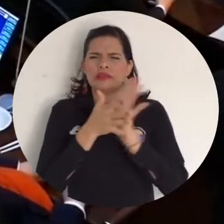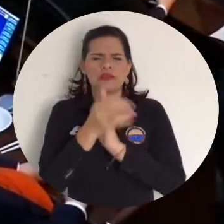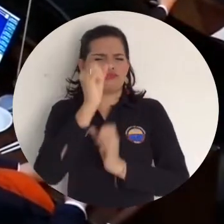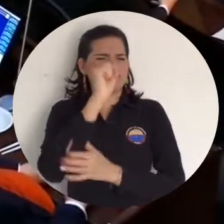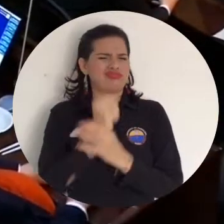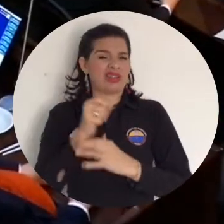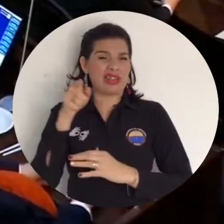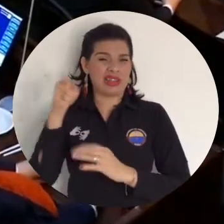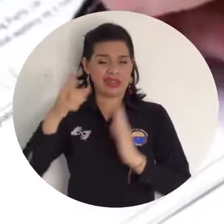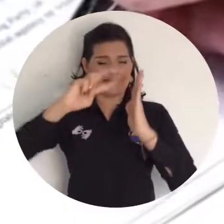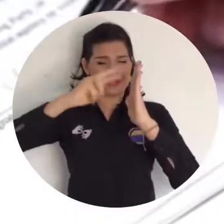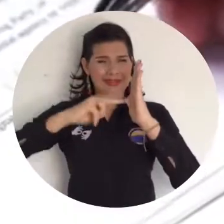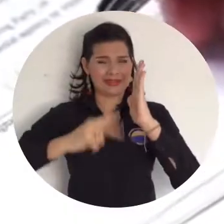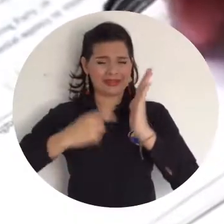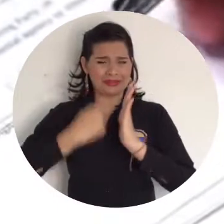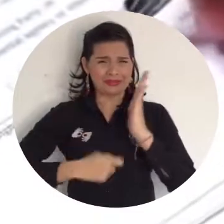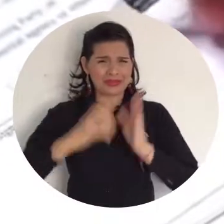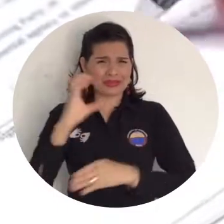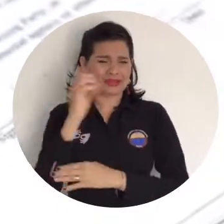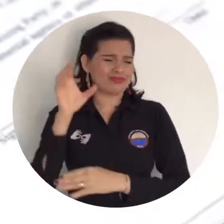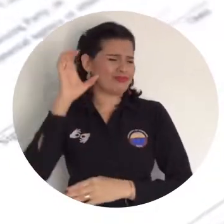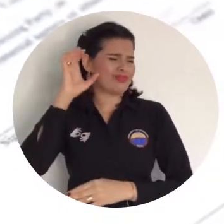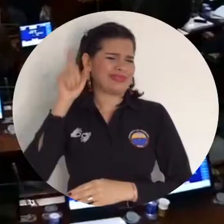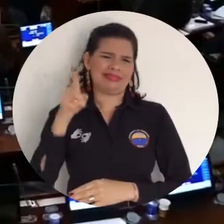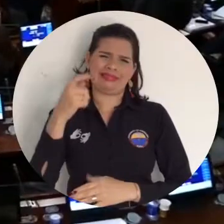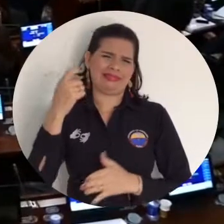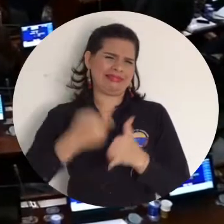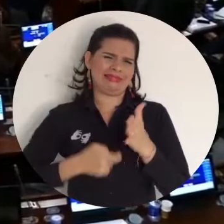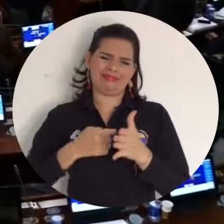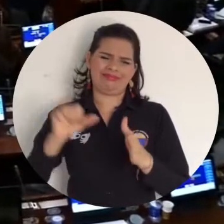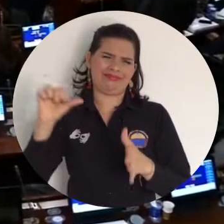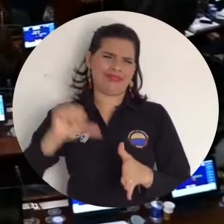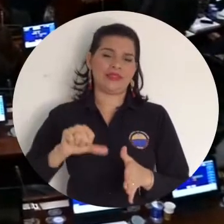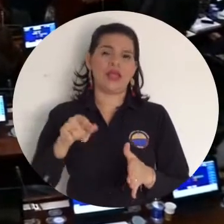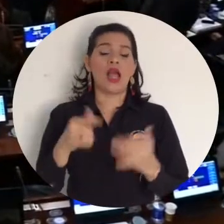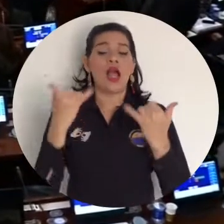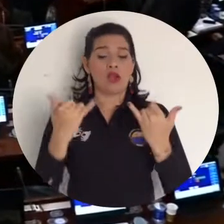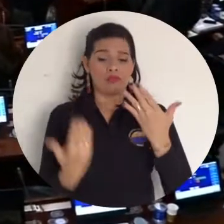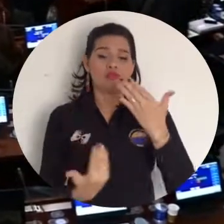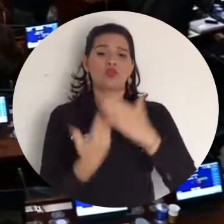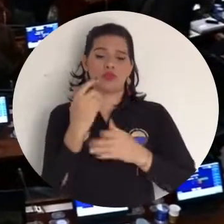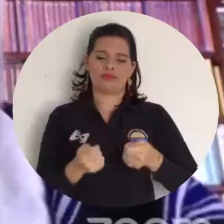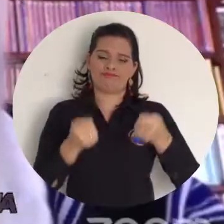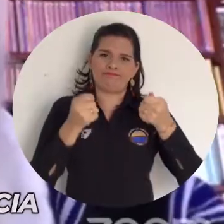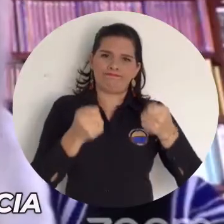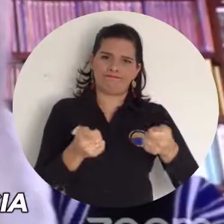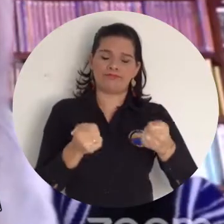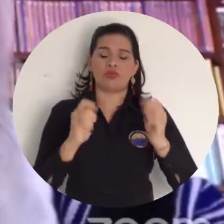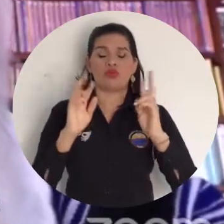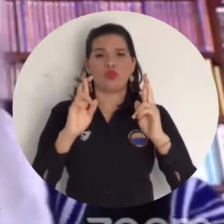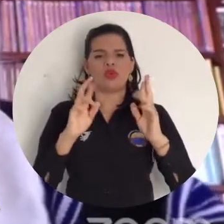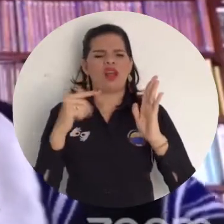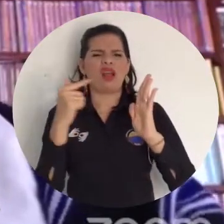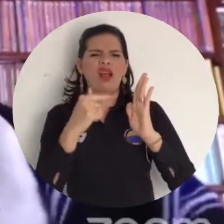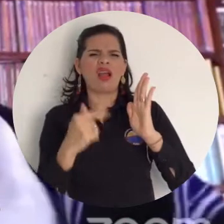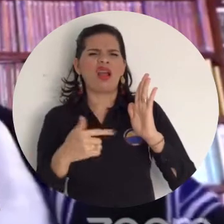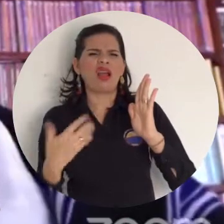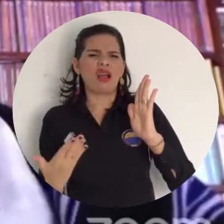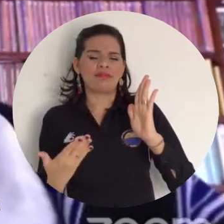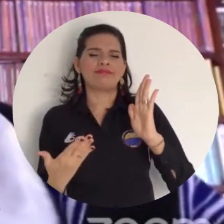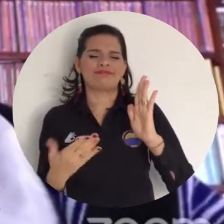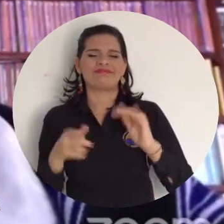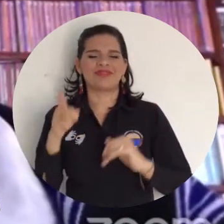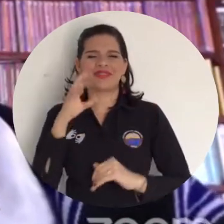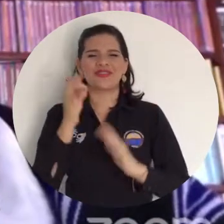tributaria y esbozó lo que debe incluir el nuevo documento que deberá presentarse en el Congreso de la República. A mí me parece muy bien que los